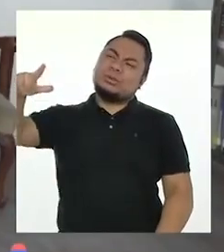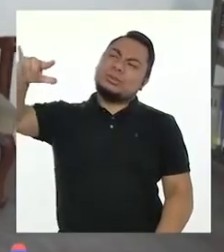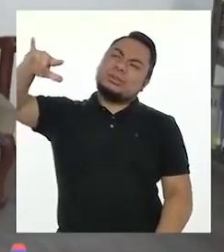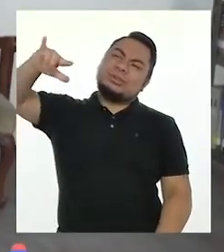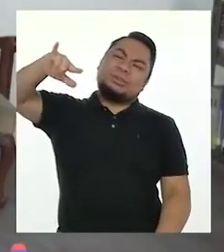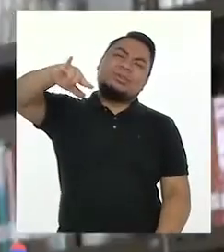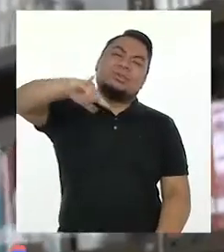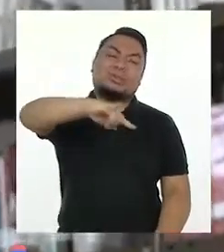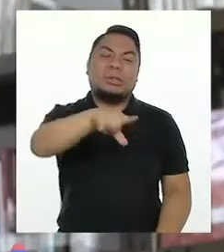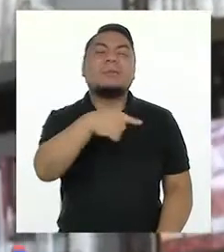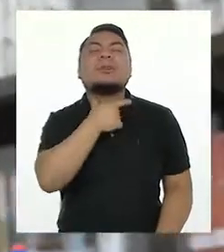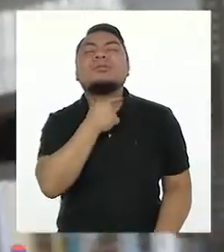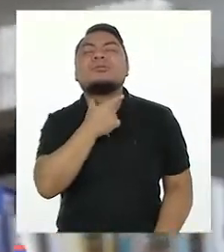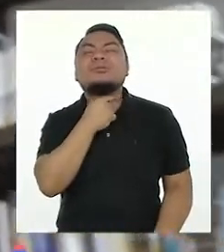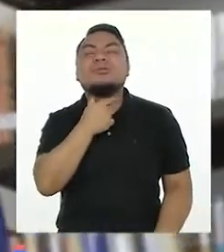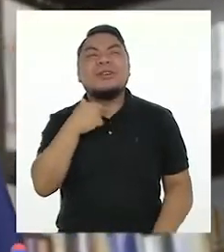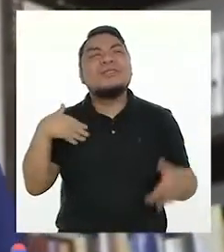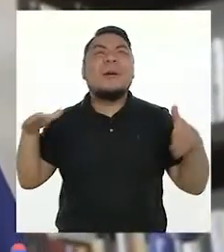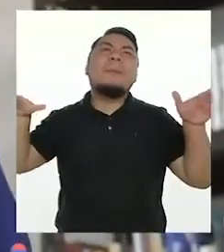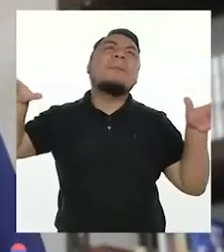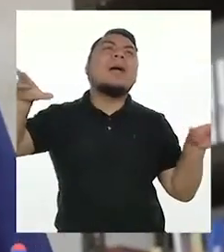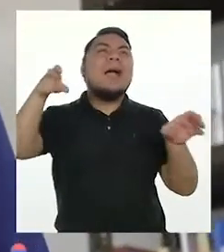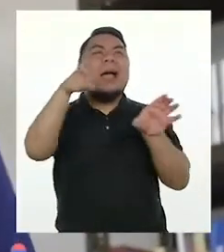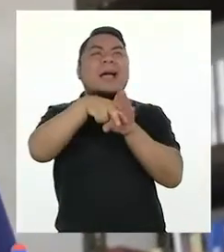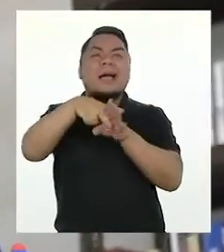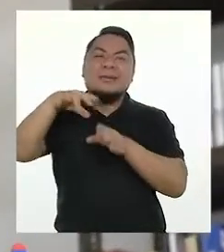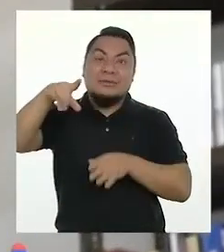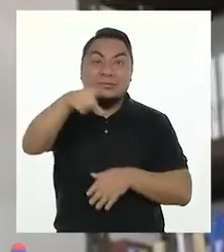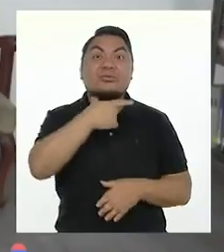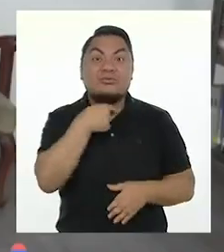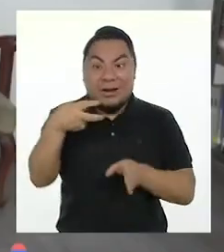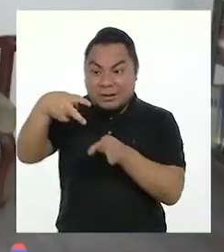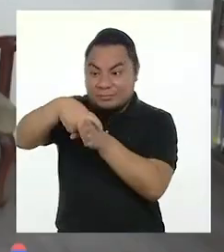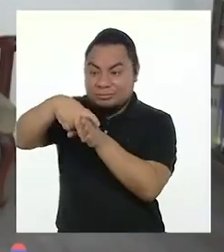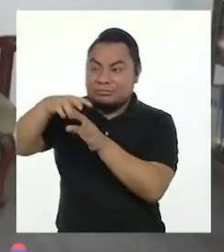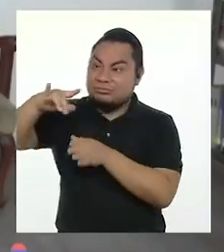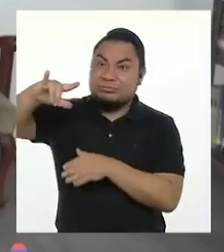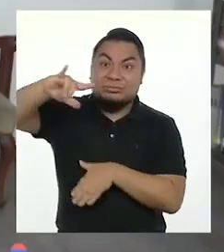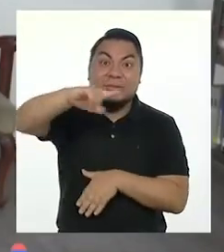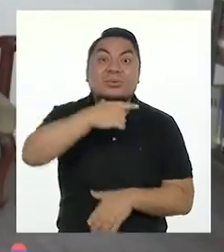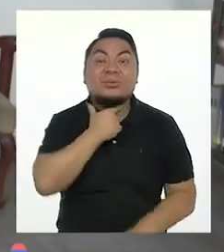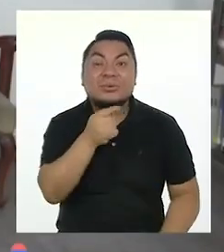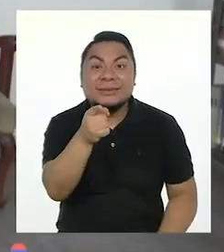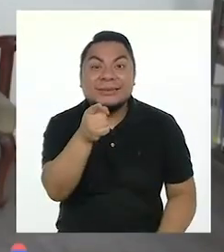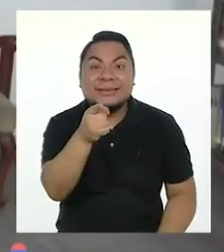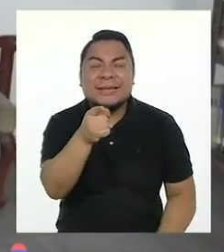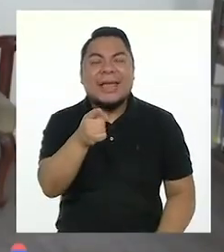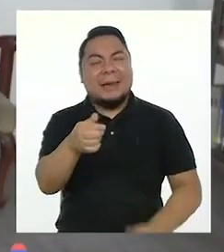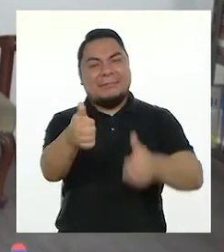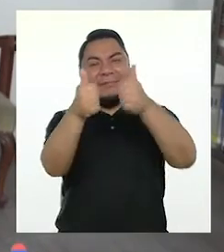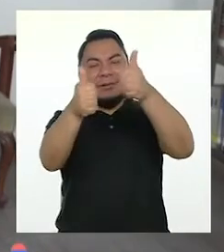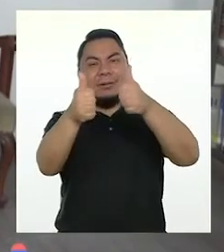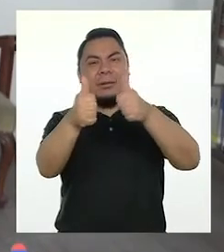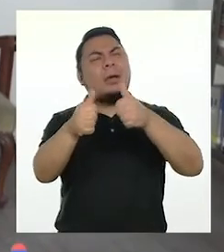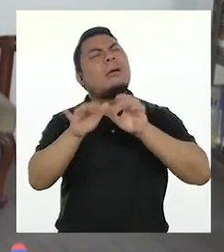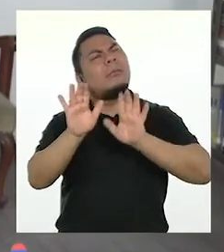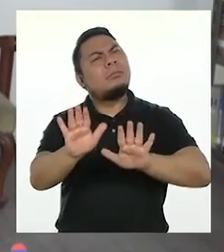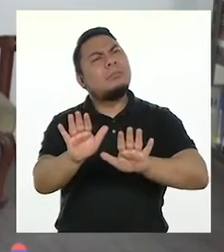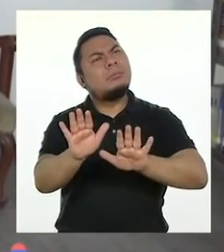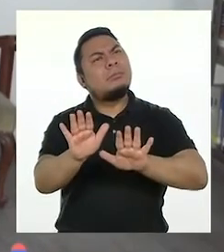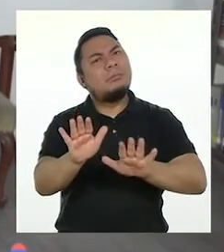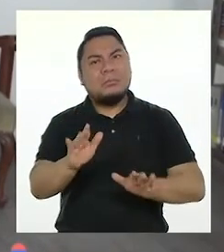Me encantaría volar. ¿A ustedes les encantaría volar? ¡Qué bien! Un momento.